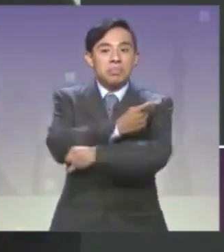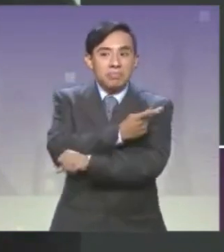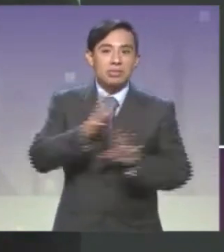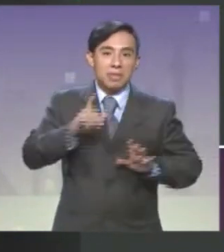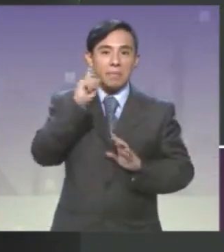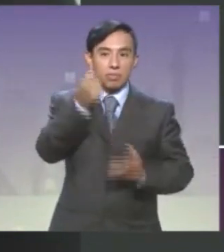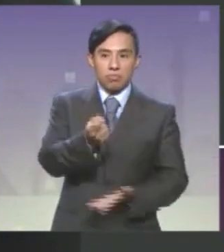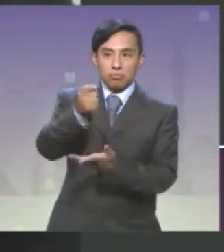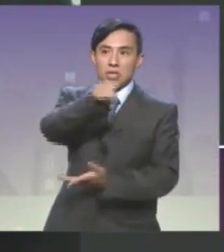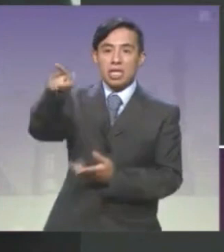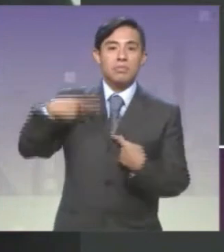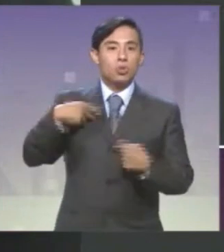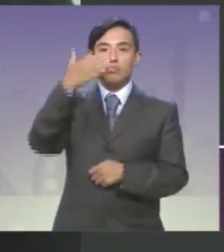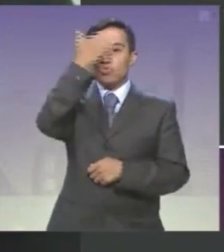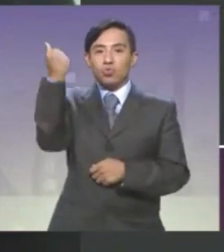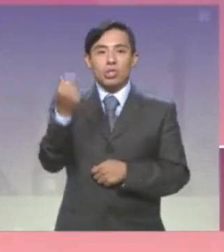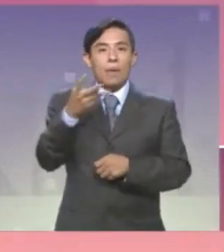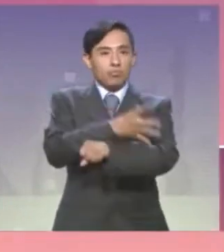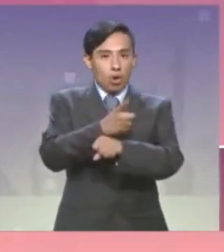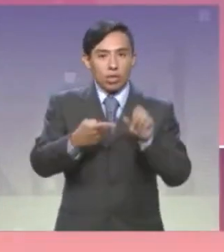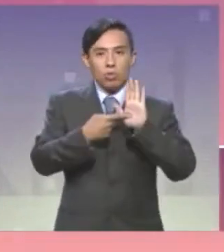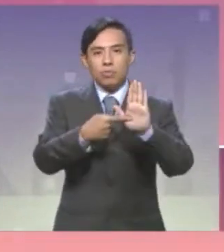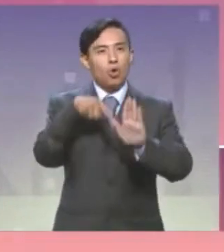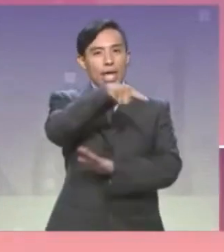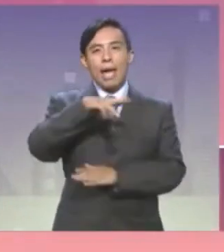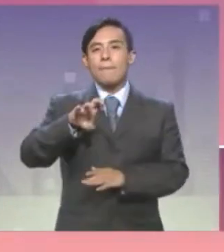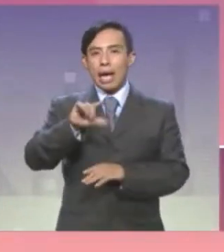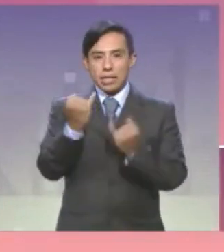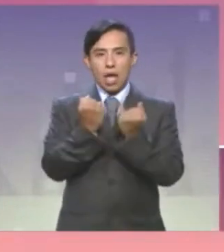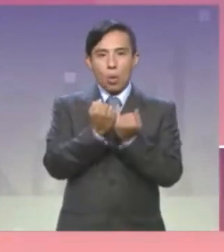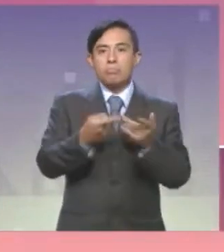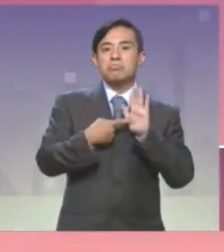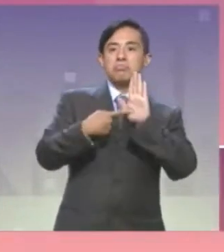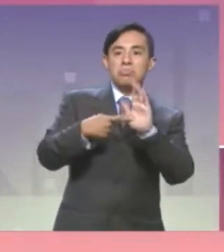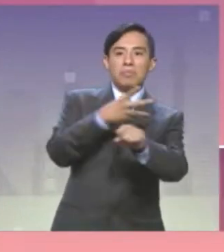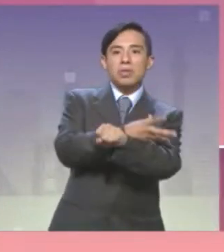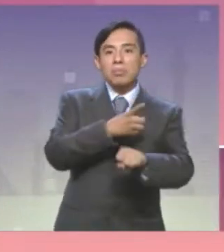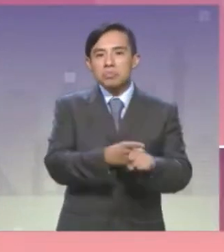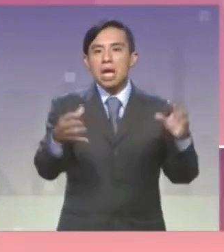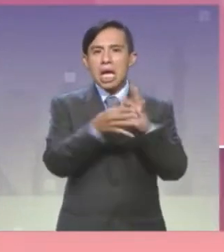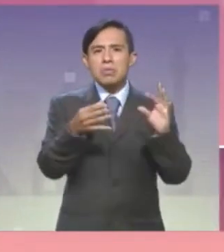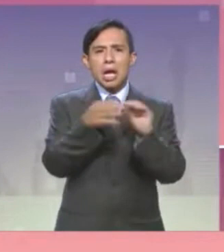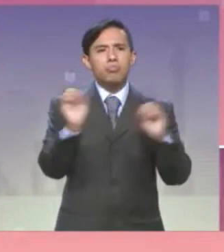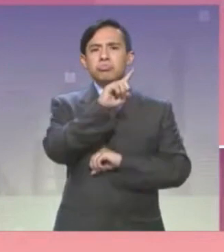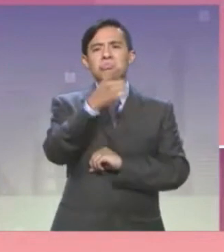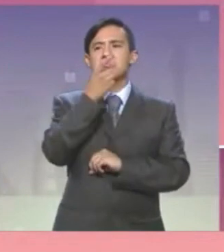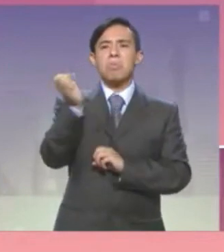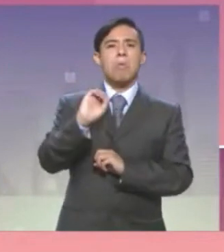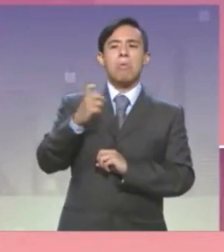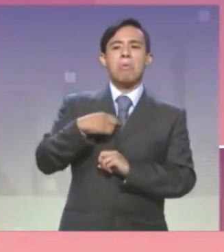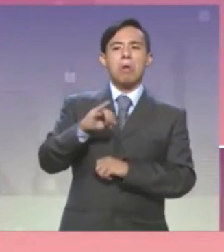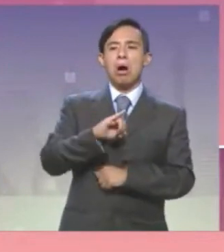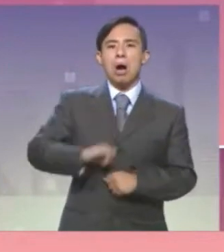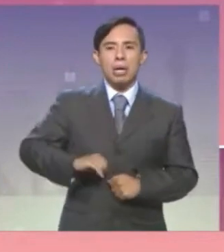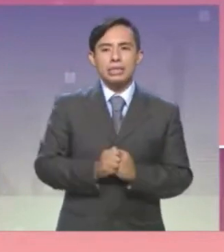escuchado de ella. Margarita Saldaña se negó a entregar la información solicitada a través de los portales de transparencia y el propio órgano de